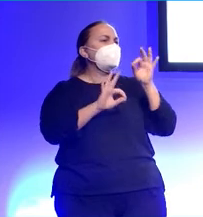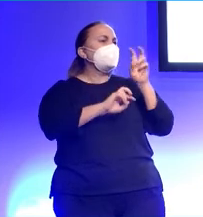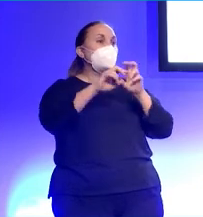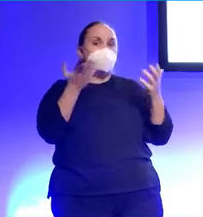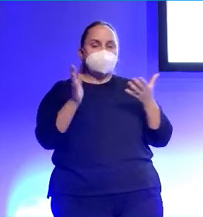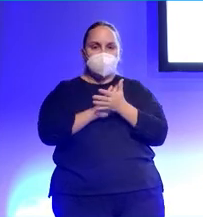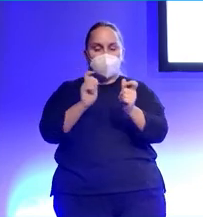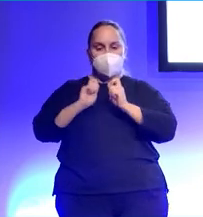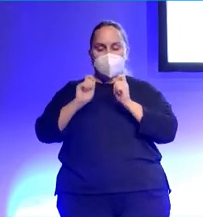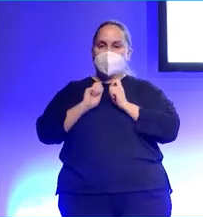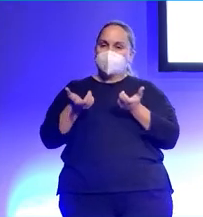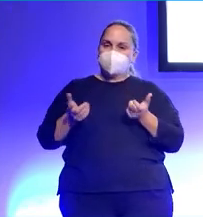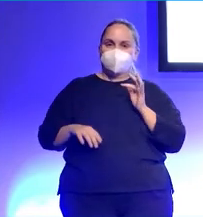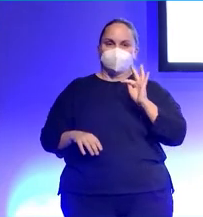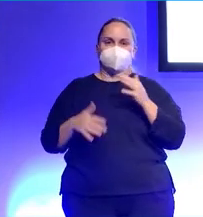eso te vuelve muchísimo.